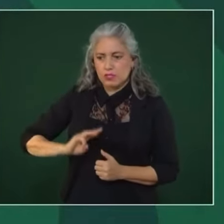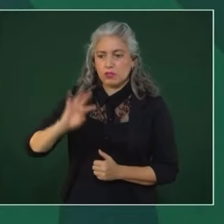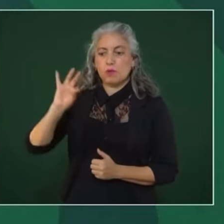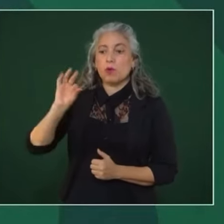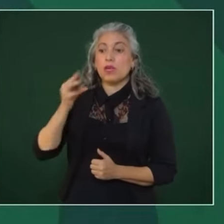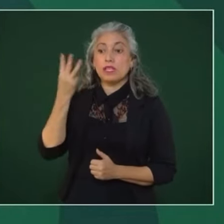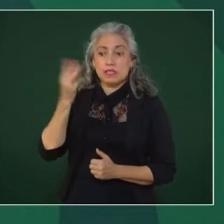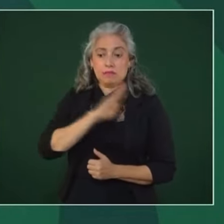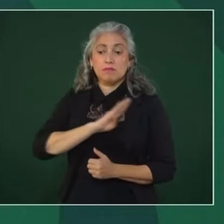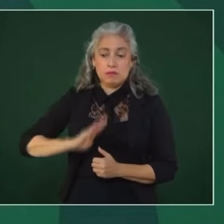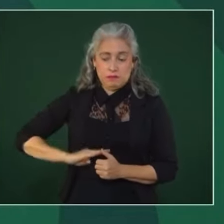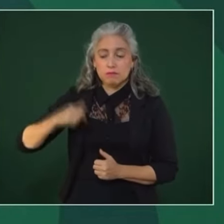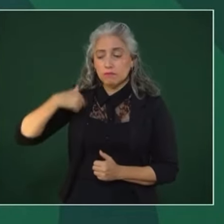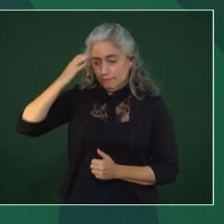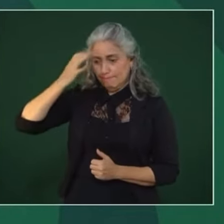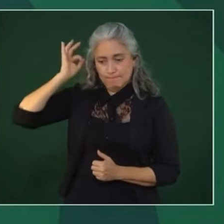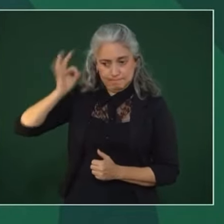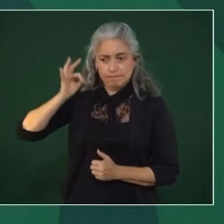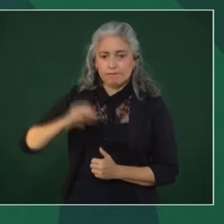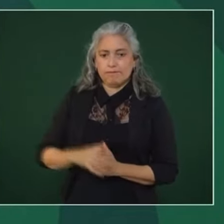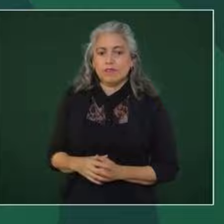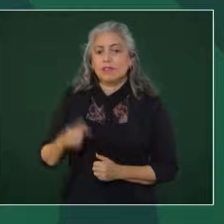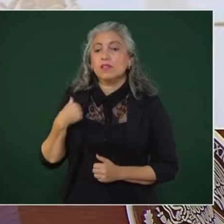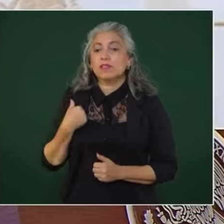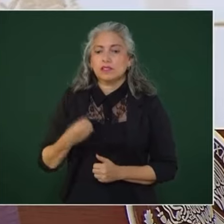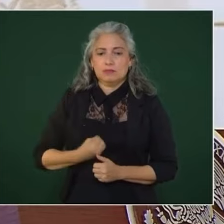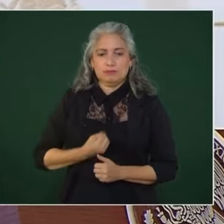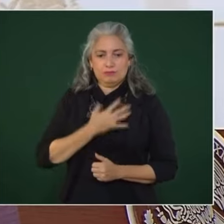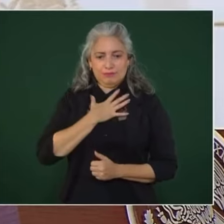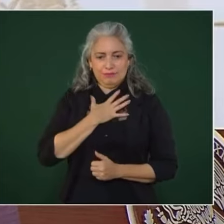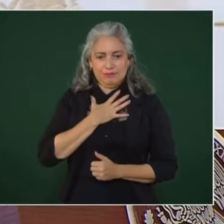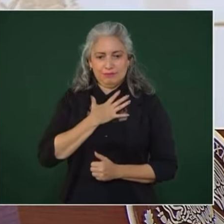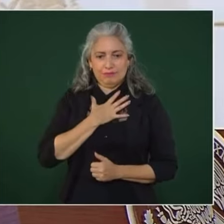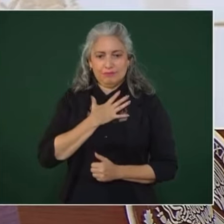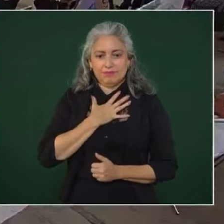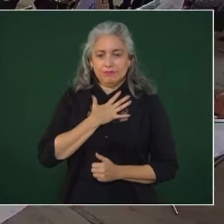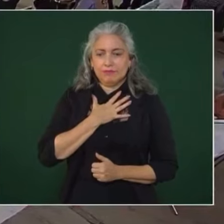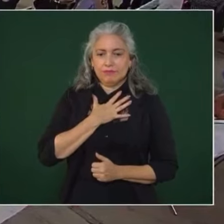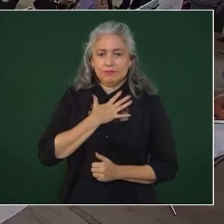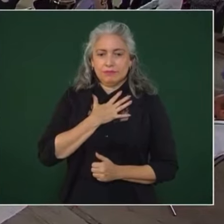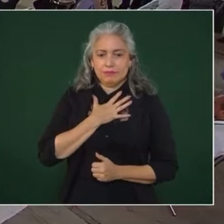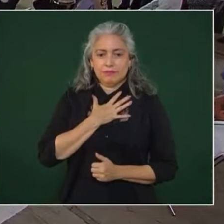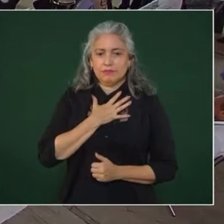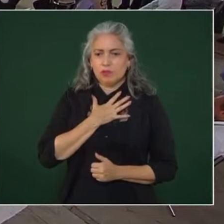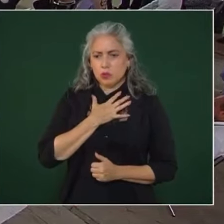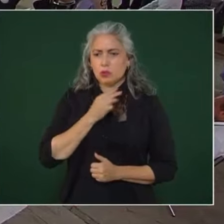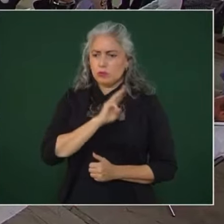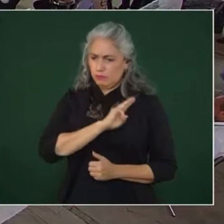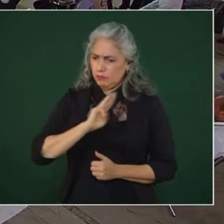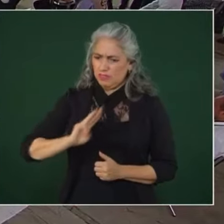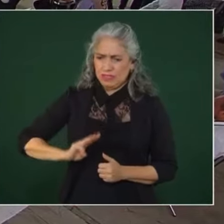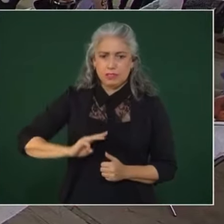43, y tengo la dicha enorme de conocer todos los municipios, todos los municipios de